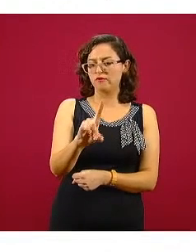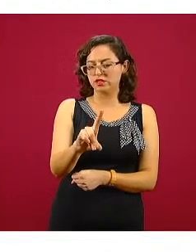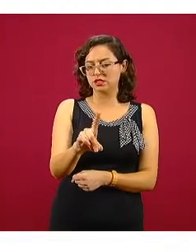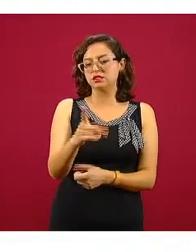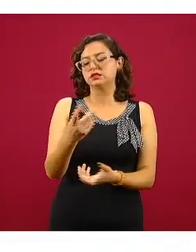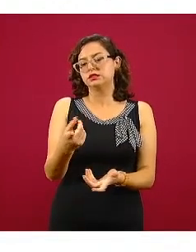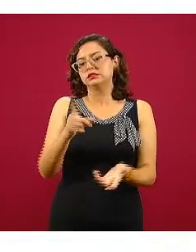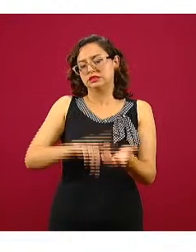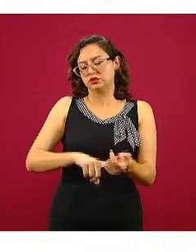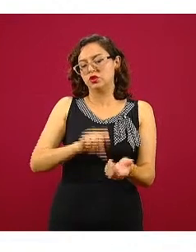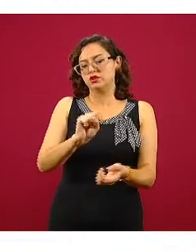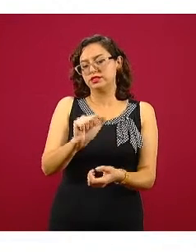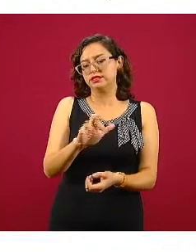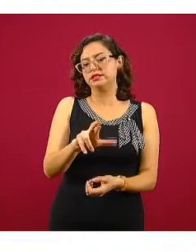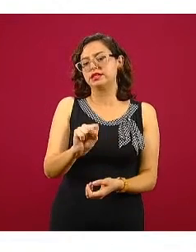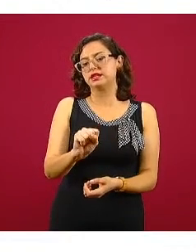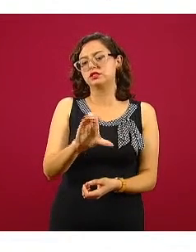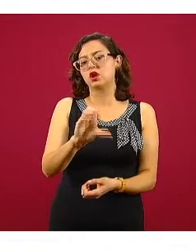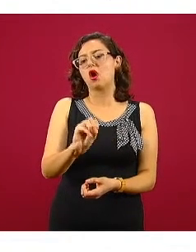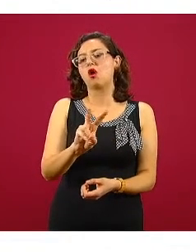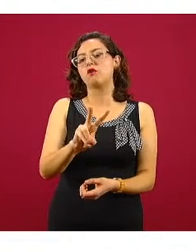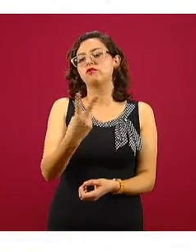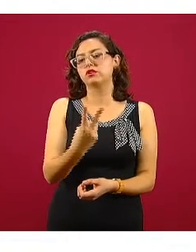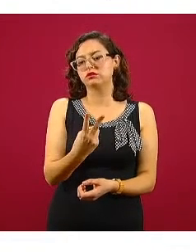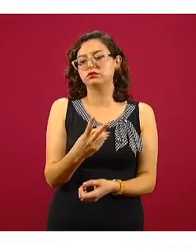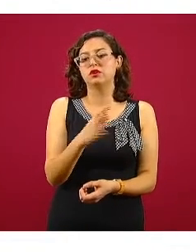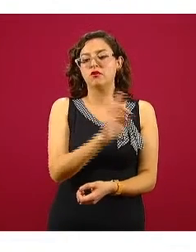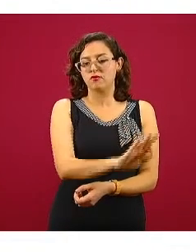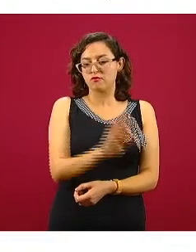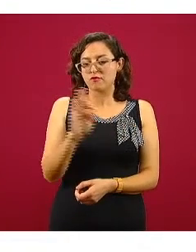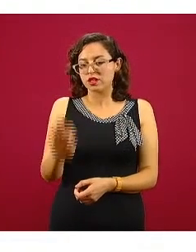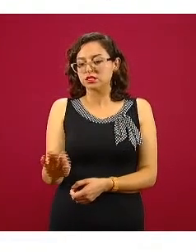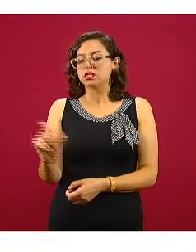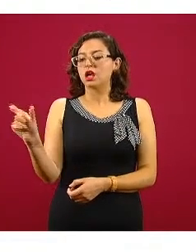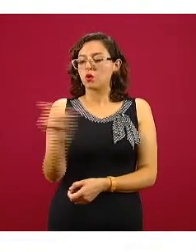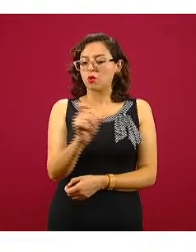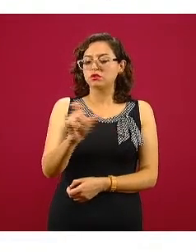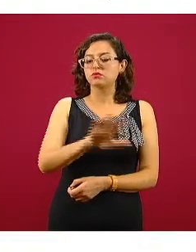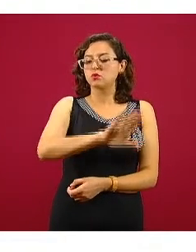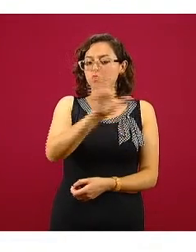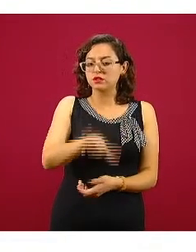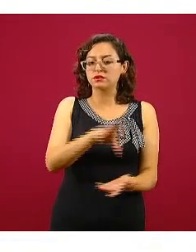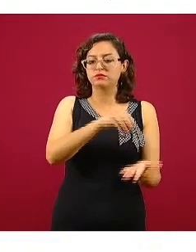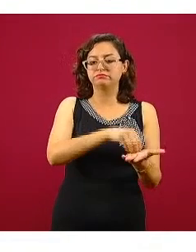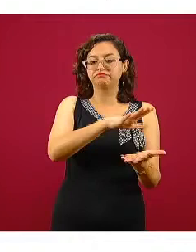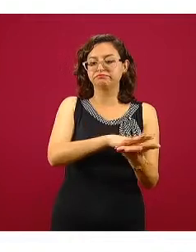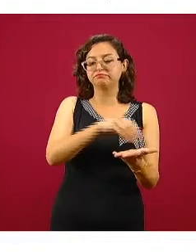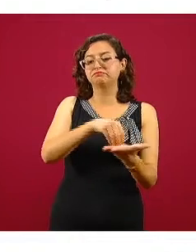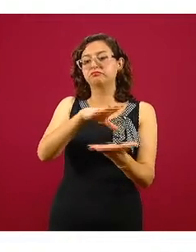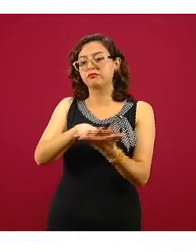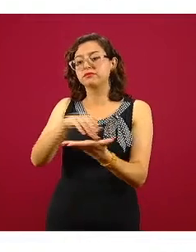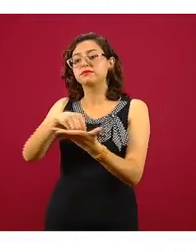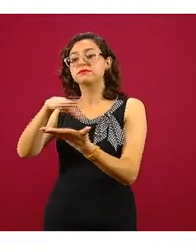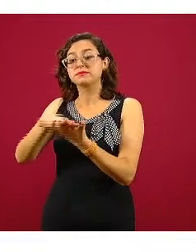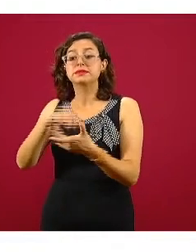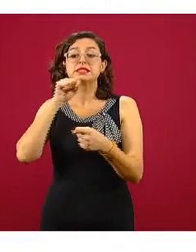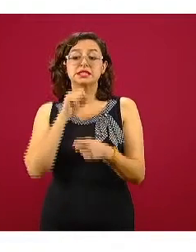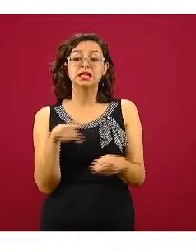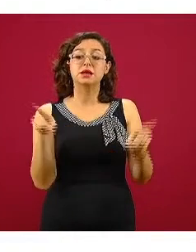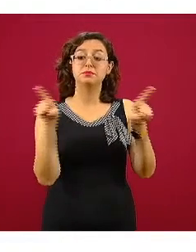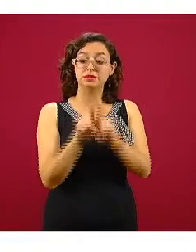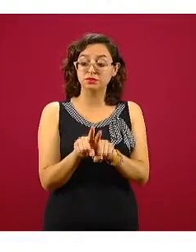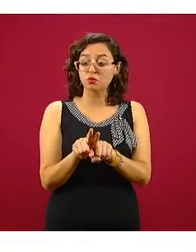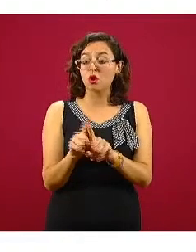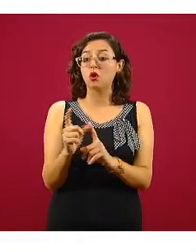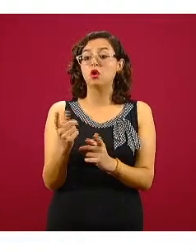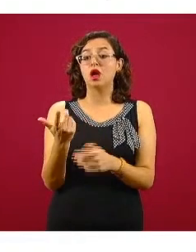-CoV-2, están distribuidas por la fecha en la que ocurrió la defunción y como siempre podemos también ver cuáles